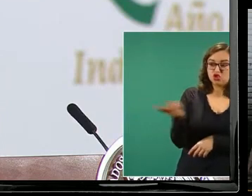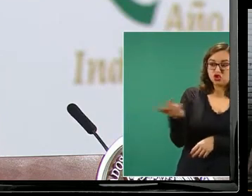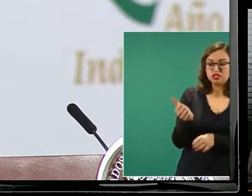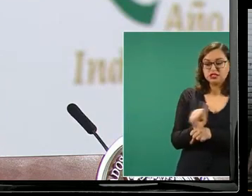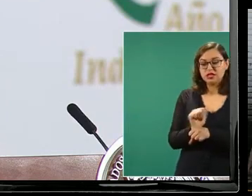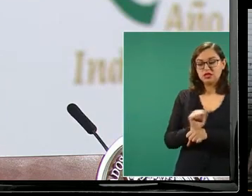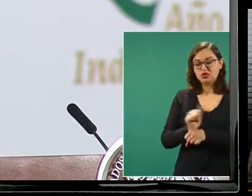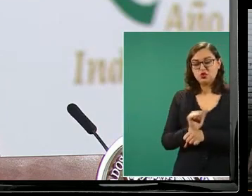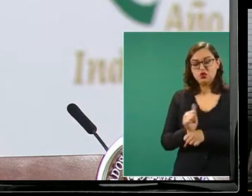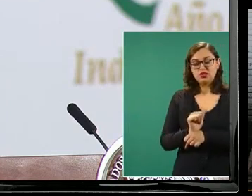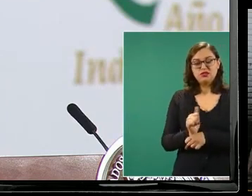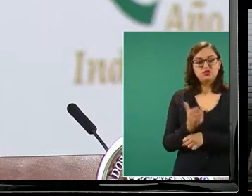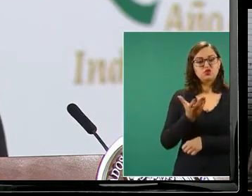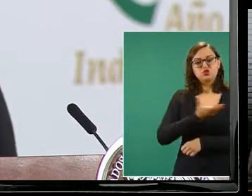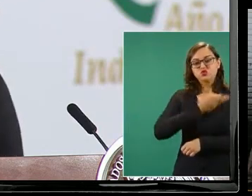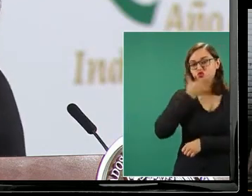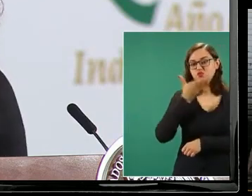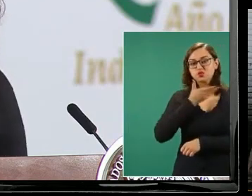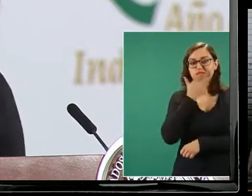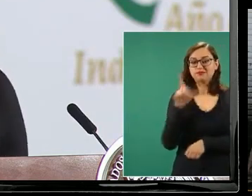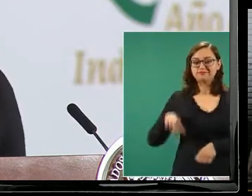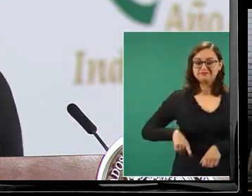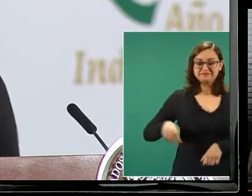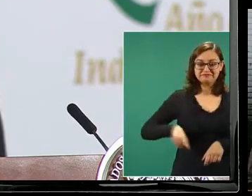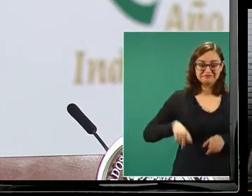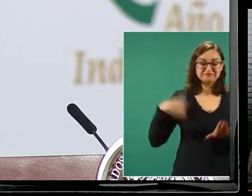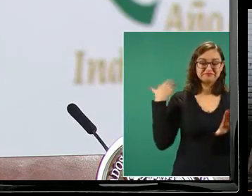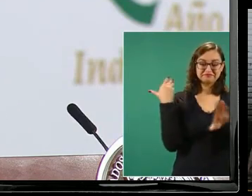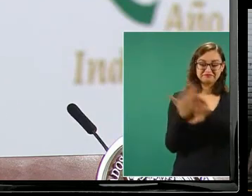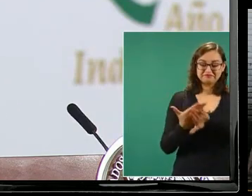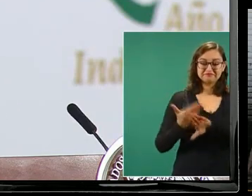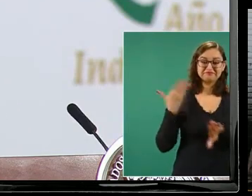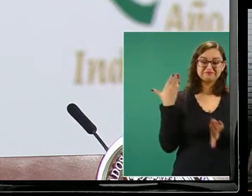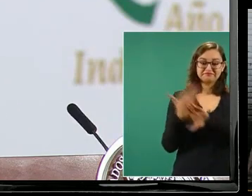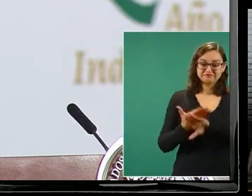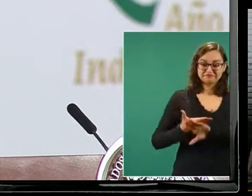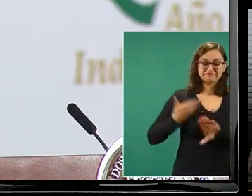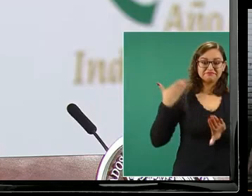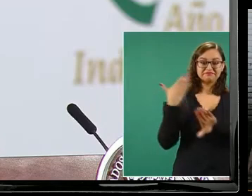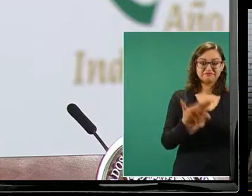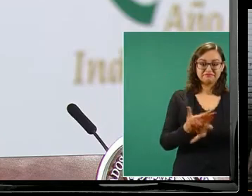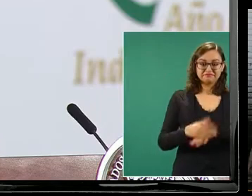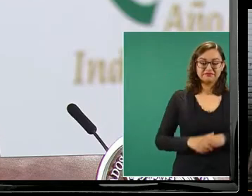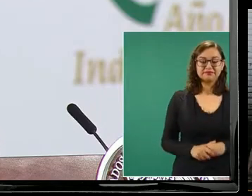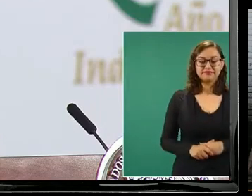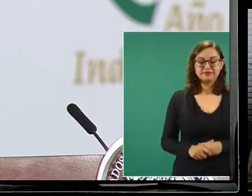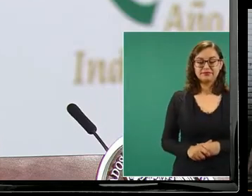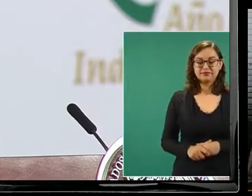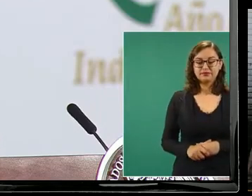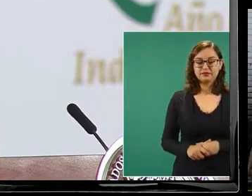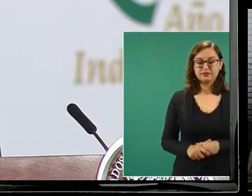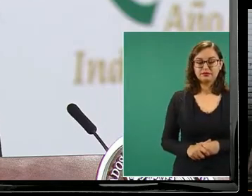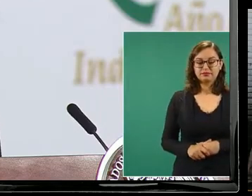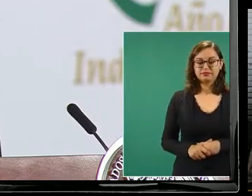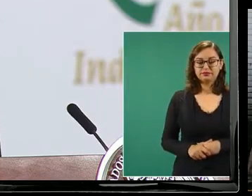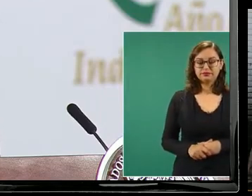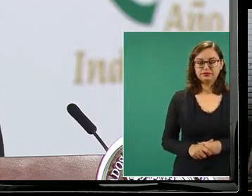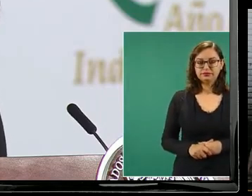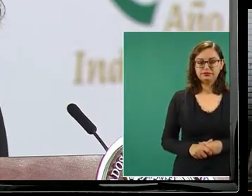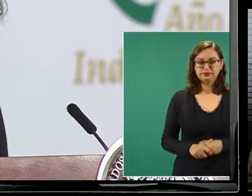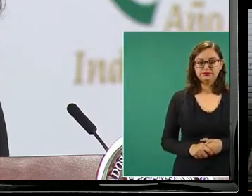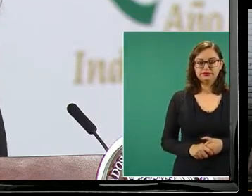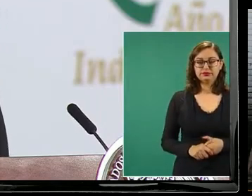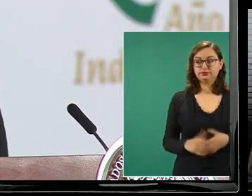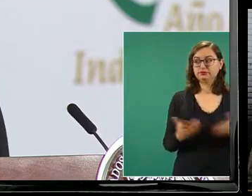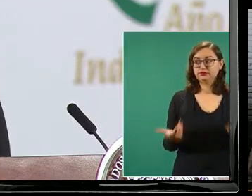que constantemente atacan al gobierno y al presidente López Obrador no sólo este correo es usado por